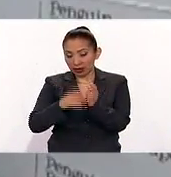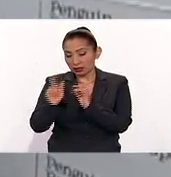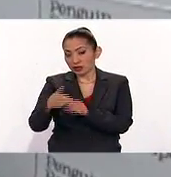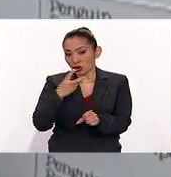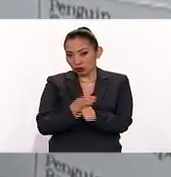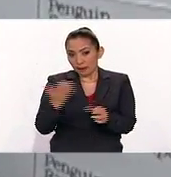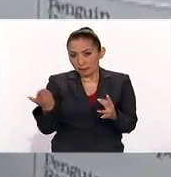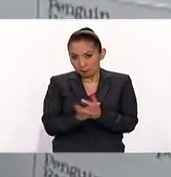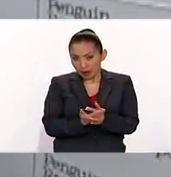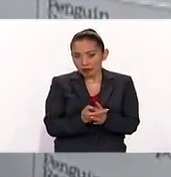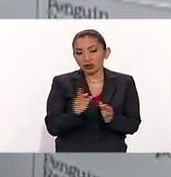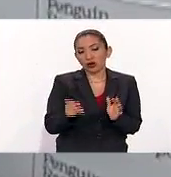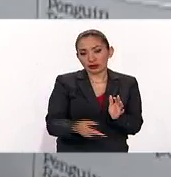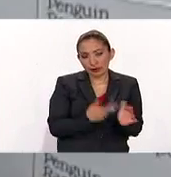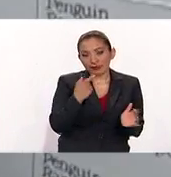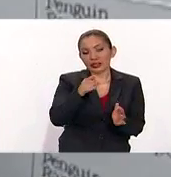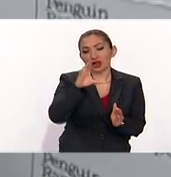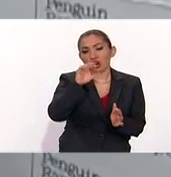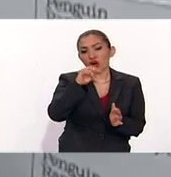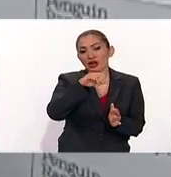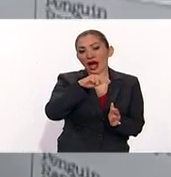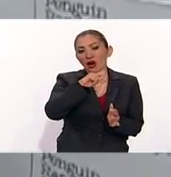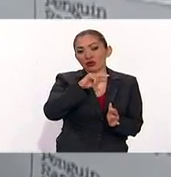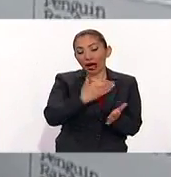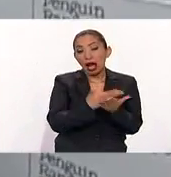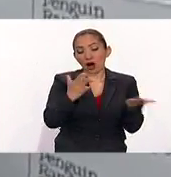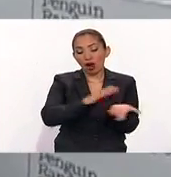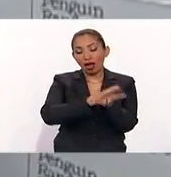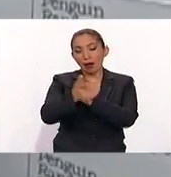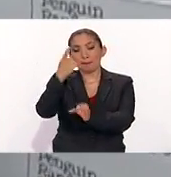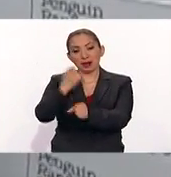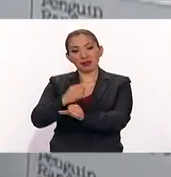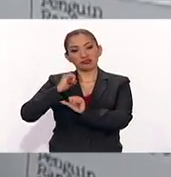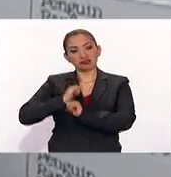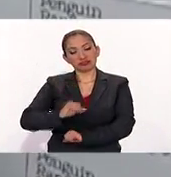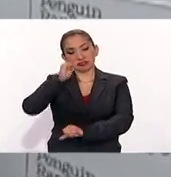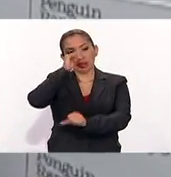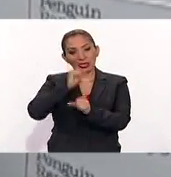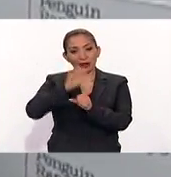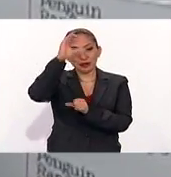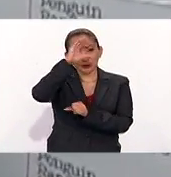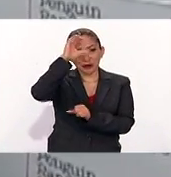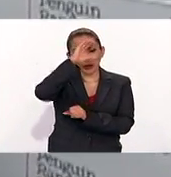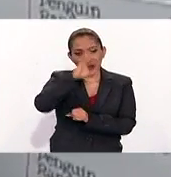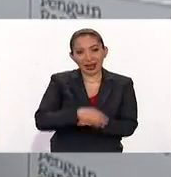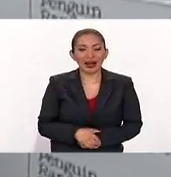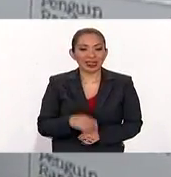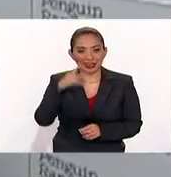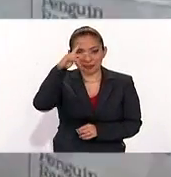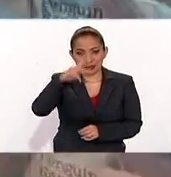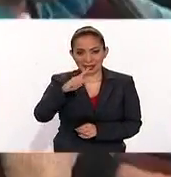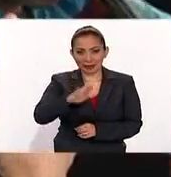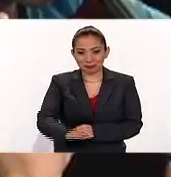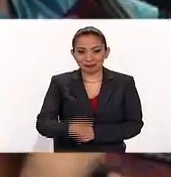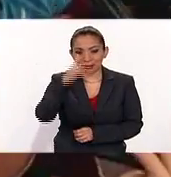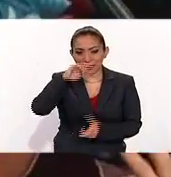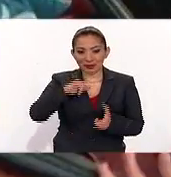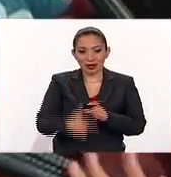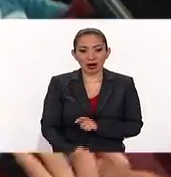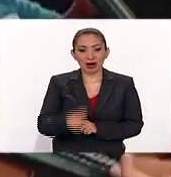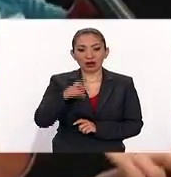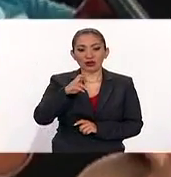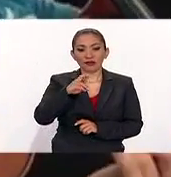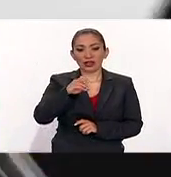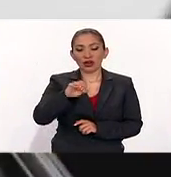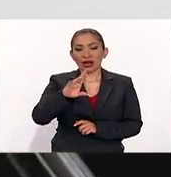un segundo periodo al frente del Conaculta. Se convierte ahora en el primer titular de la Secretaría de Cultura del país. Para México al